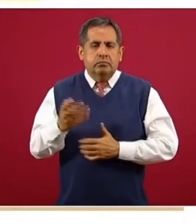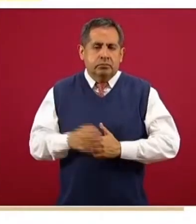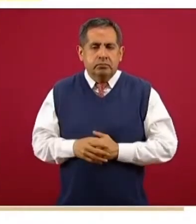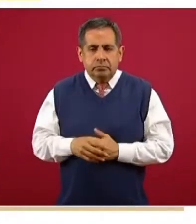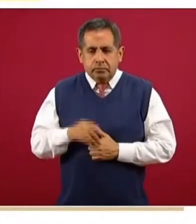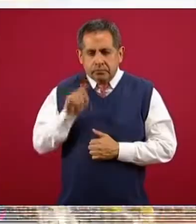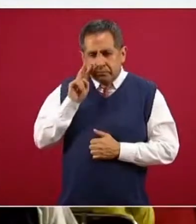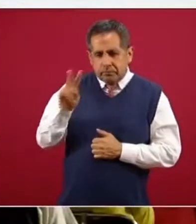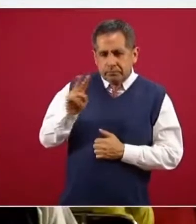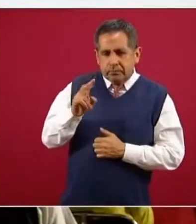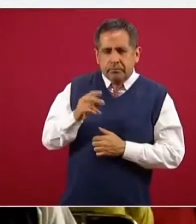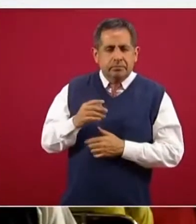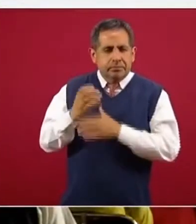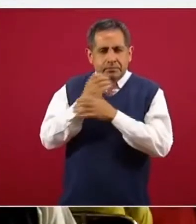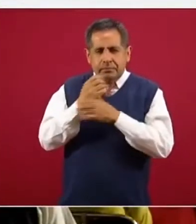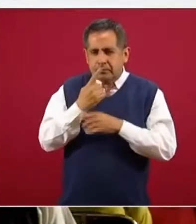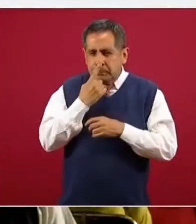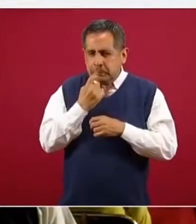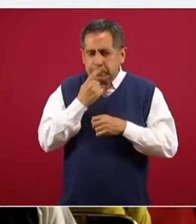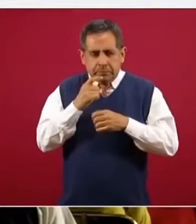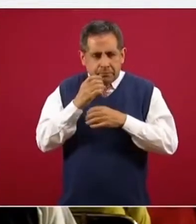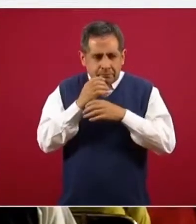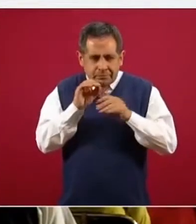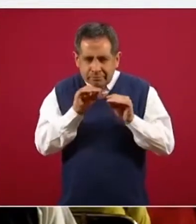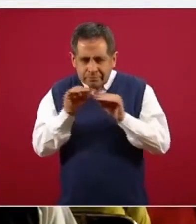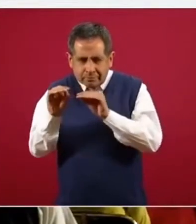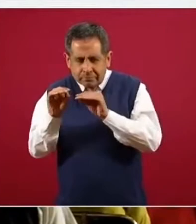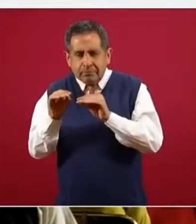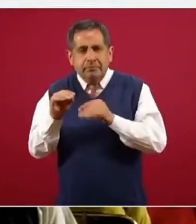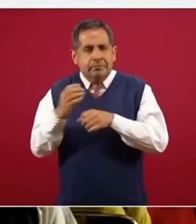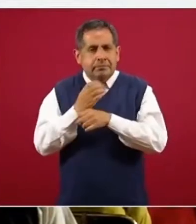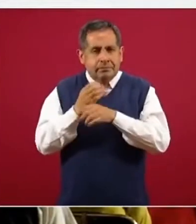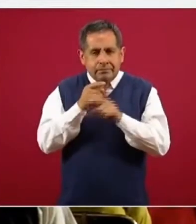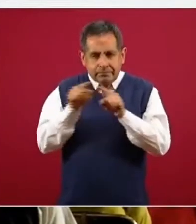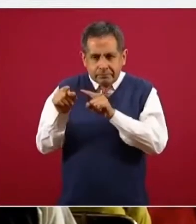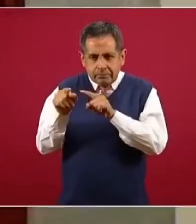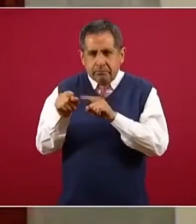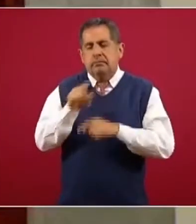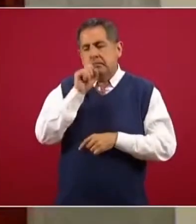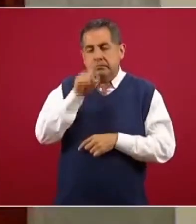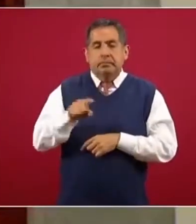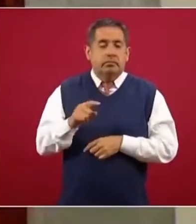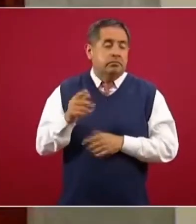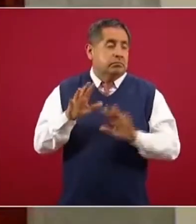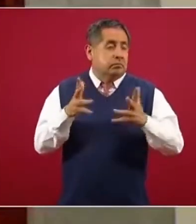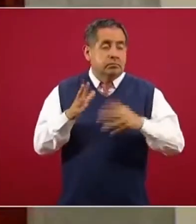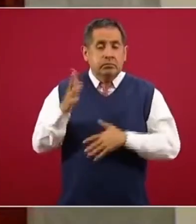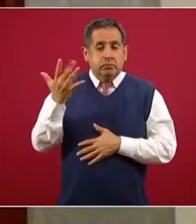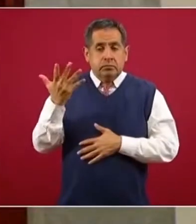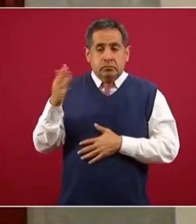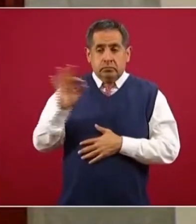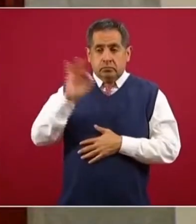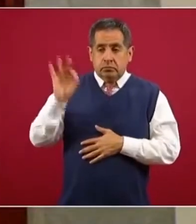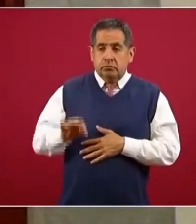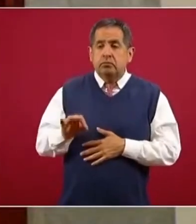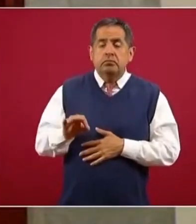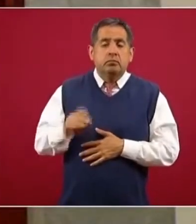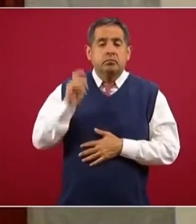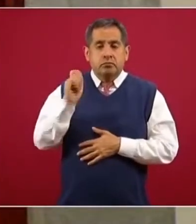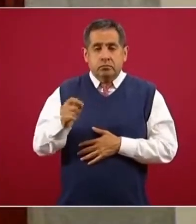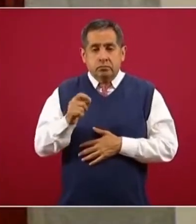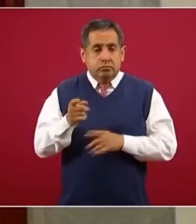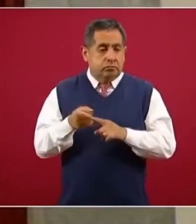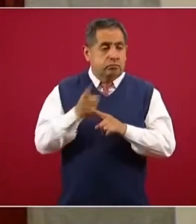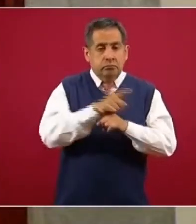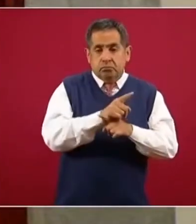que tenemos en la parte inferior. Pero asimismo, prácticamente el 50% de este gran grupo de personas ha salido también negativo,